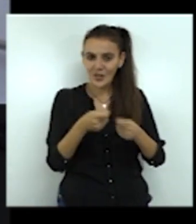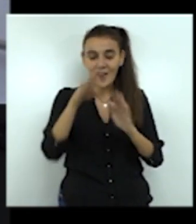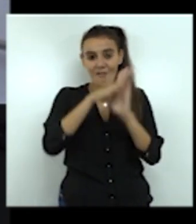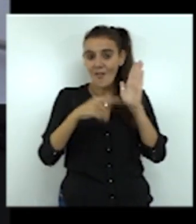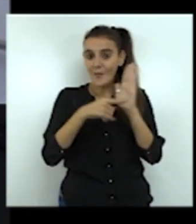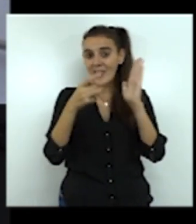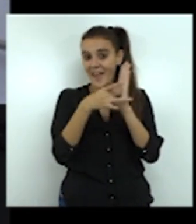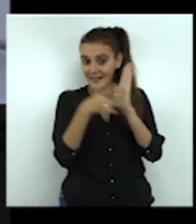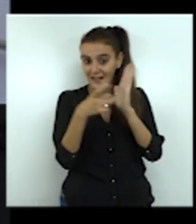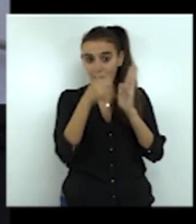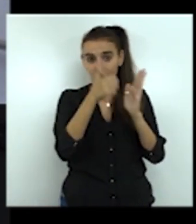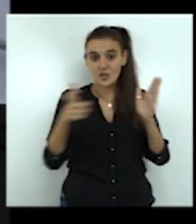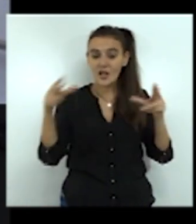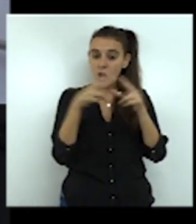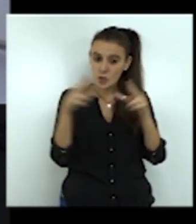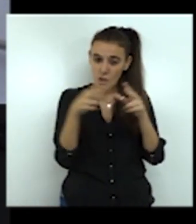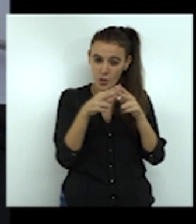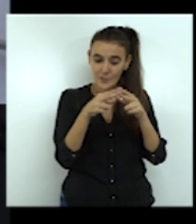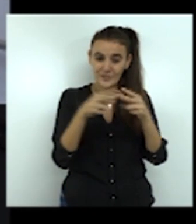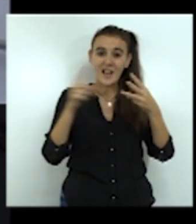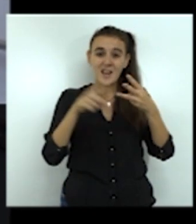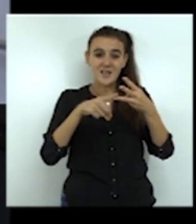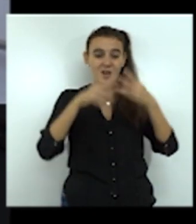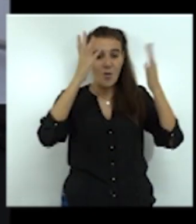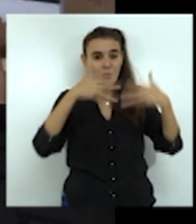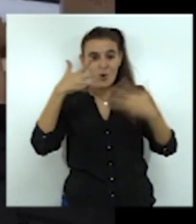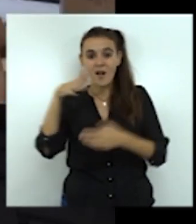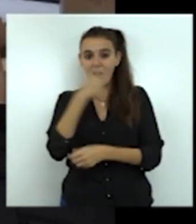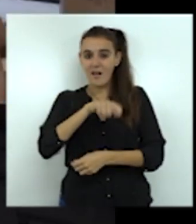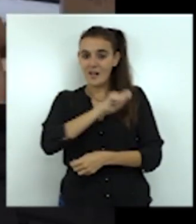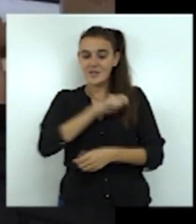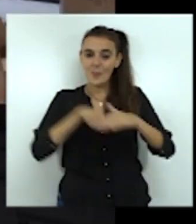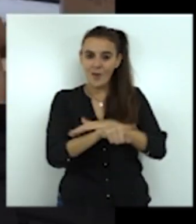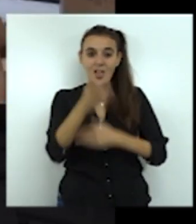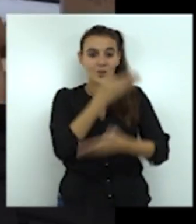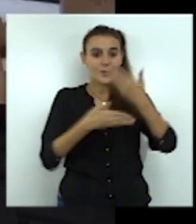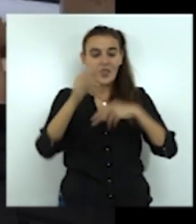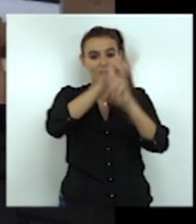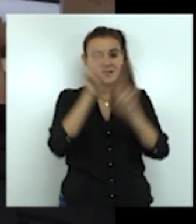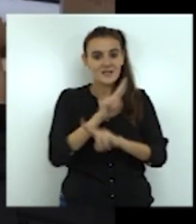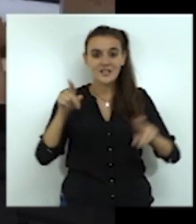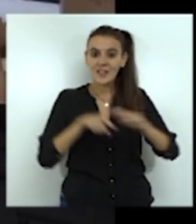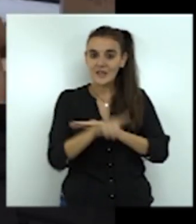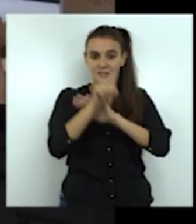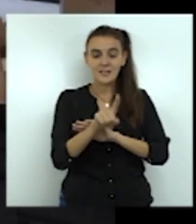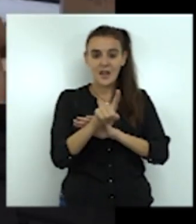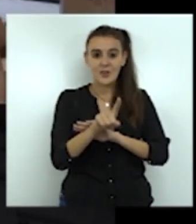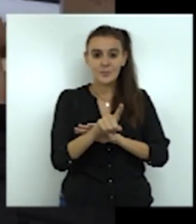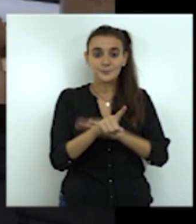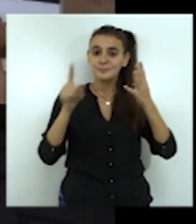socios, la débil capacidad logística de la Agencia Española de Cooperación Internacional de Desarrollo en los Despliegues, la escasa